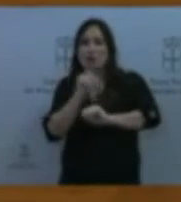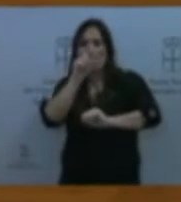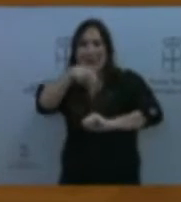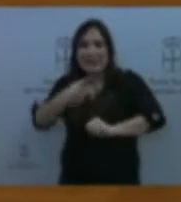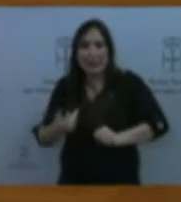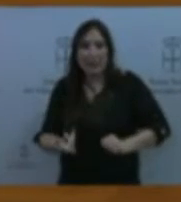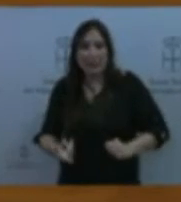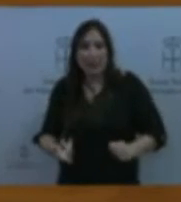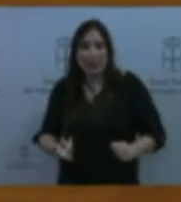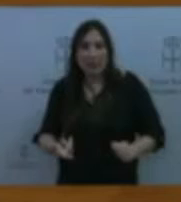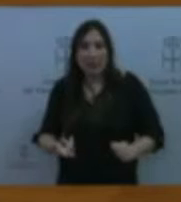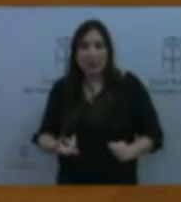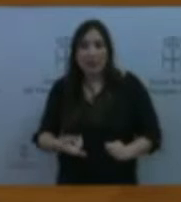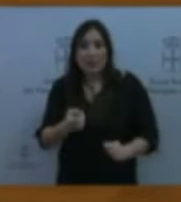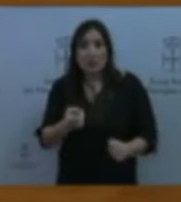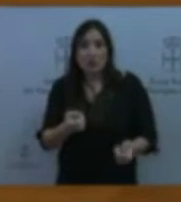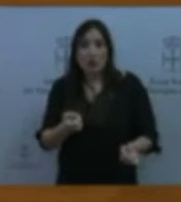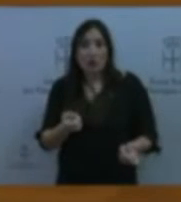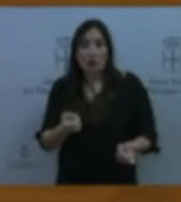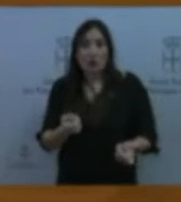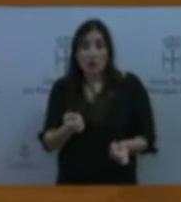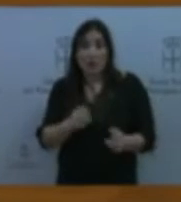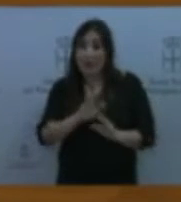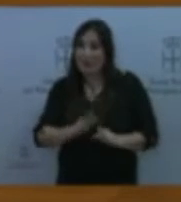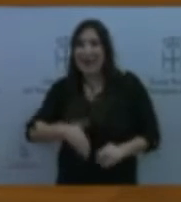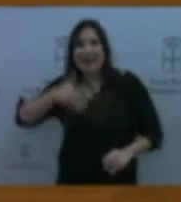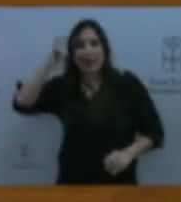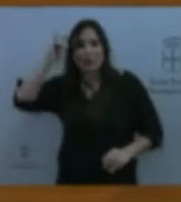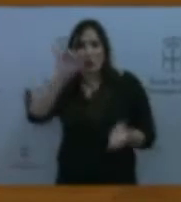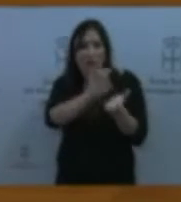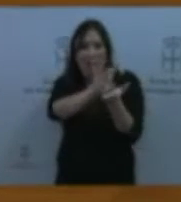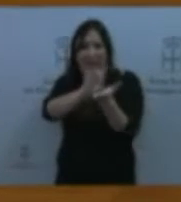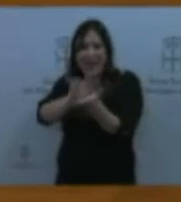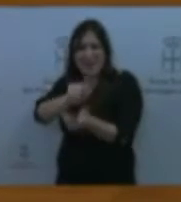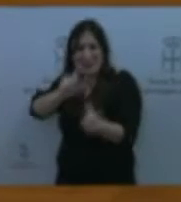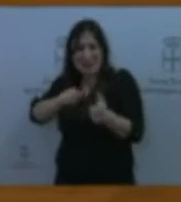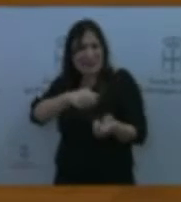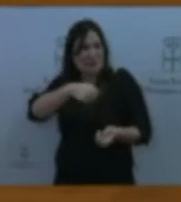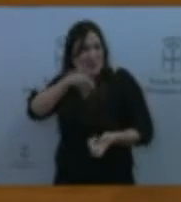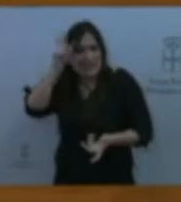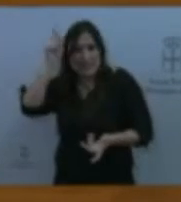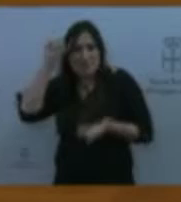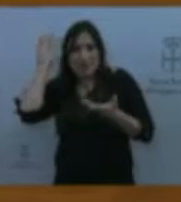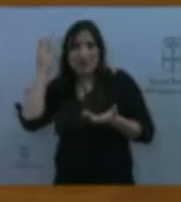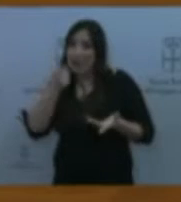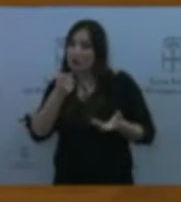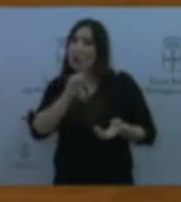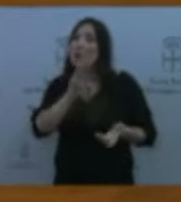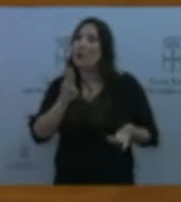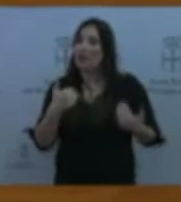de desahucio a miles de personas. Y eso lo hizo el Partido Popular. El Partido Popular, en la Comunidad Valenciana,